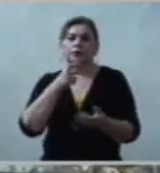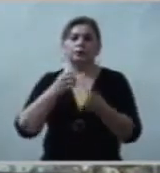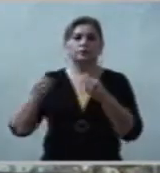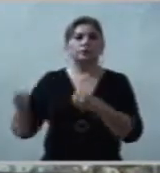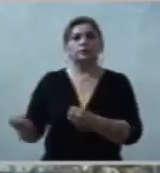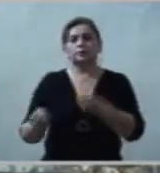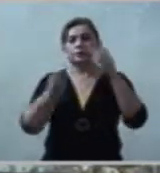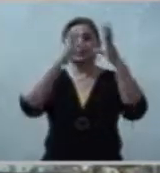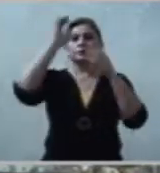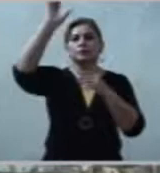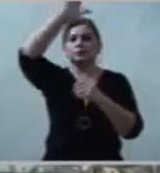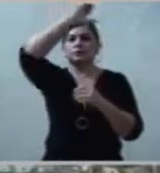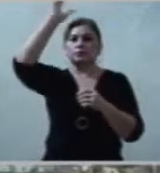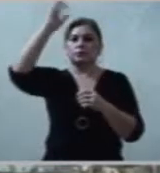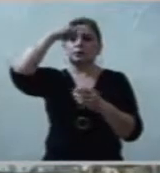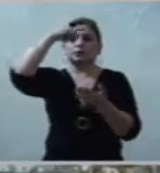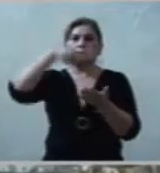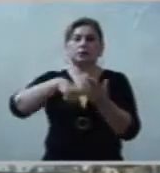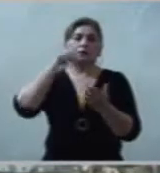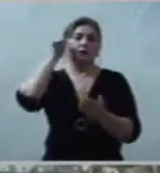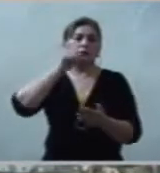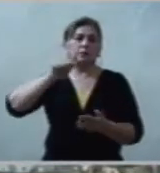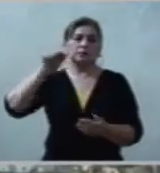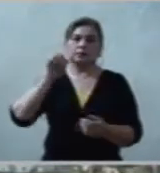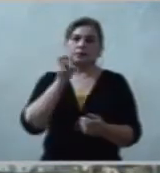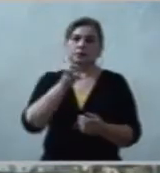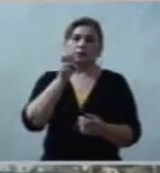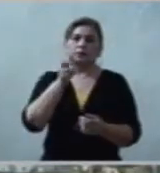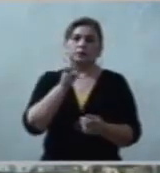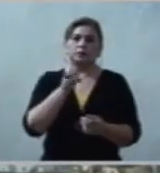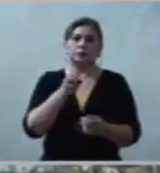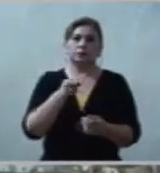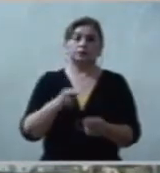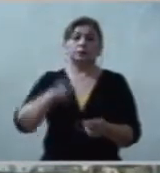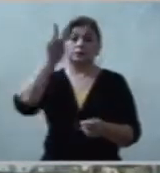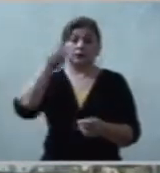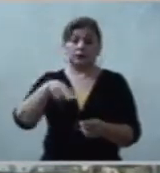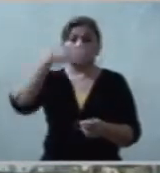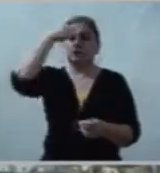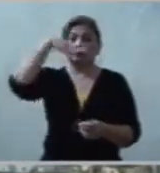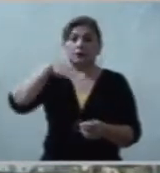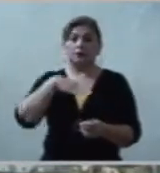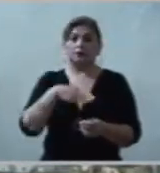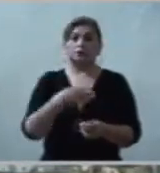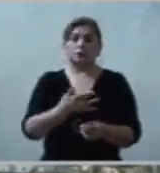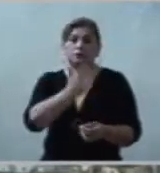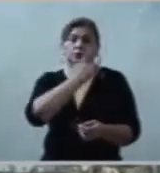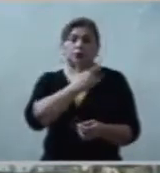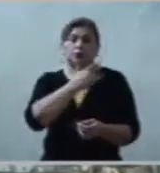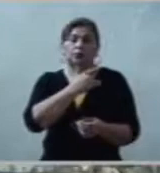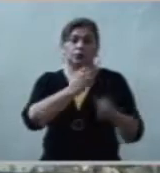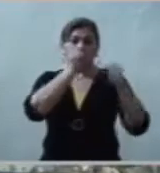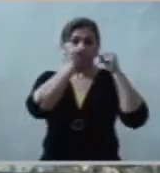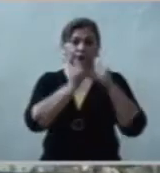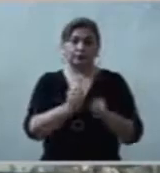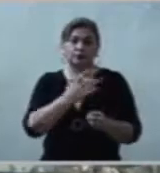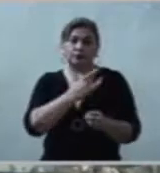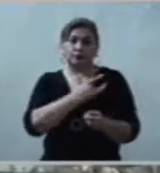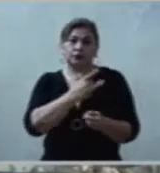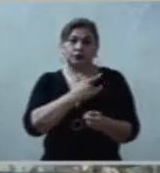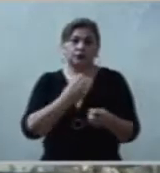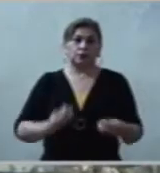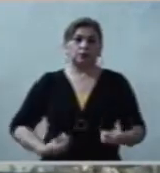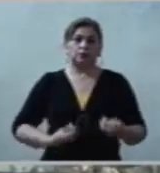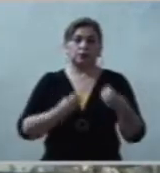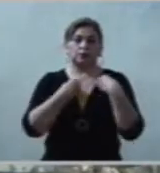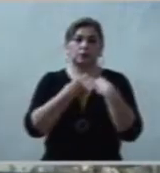cielo. Si tenemos esa certeza en el corazón, nuestra vida